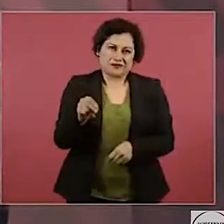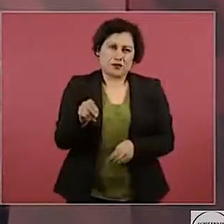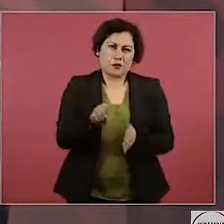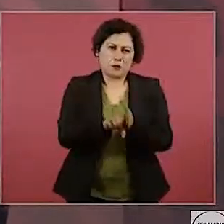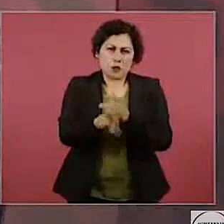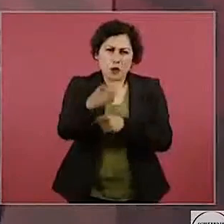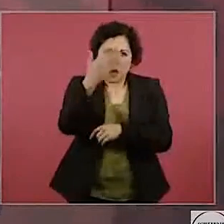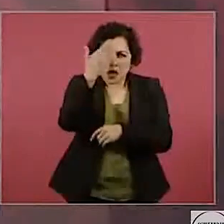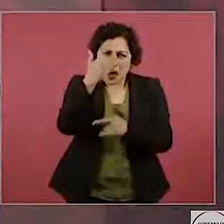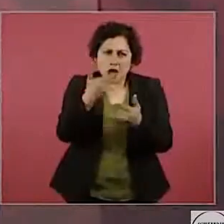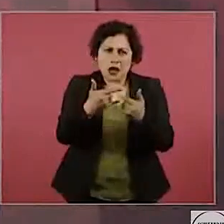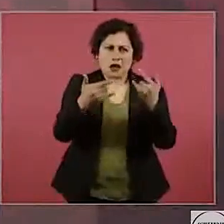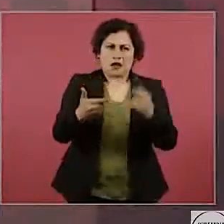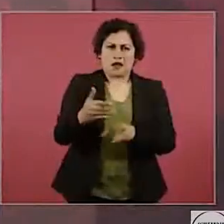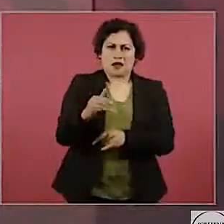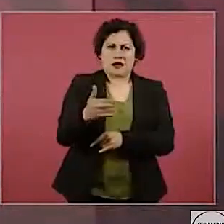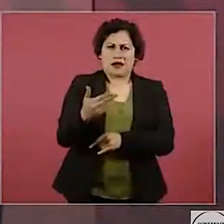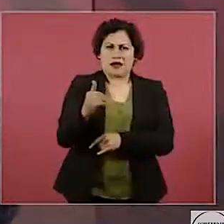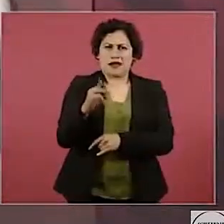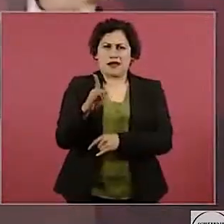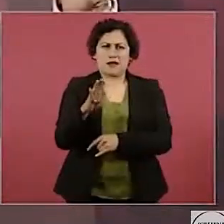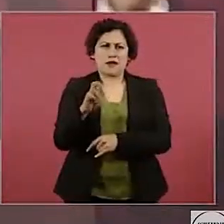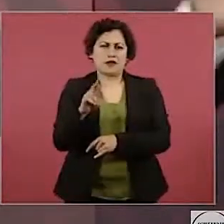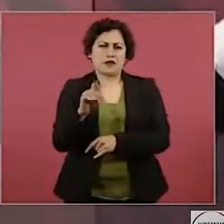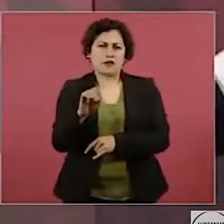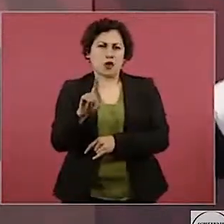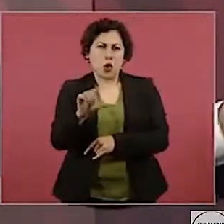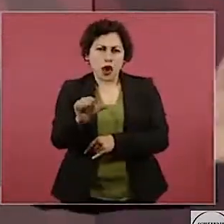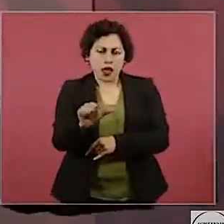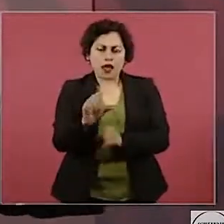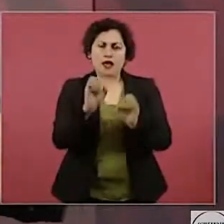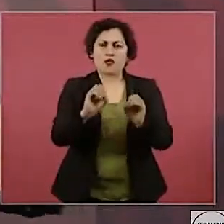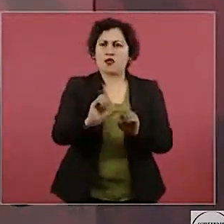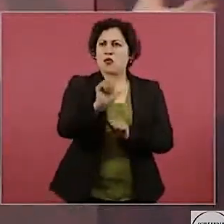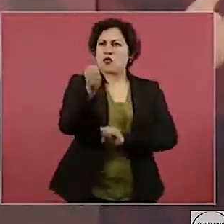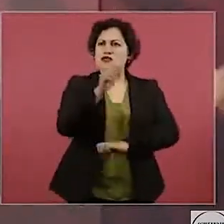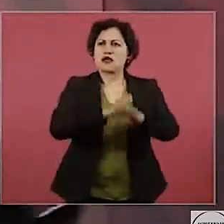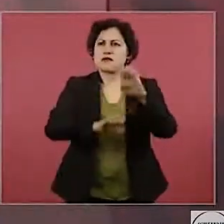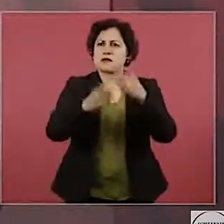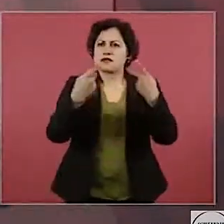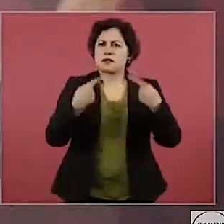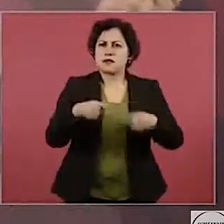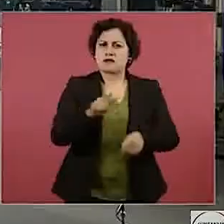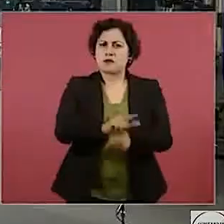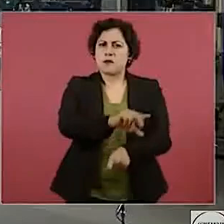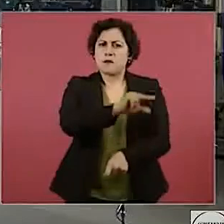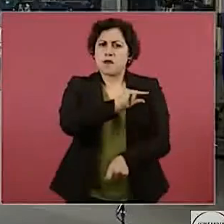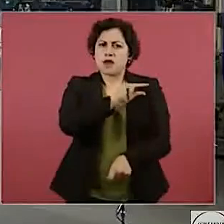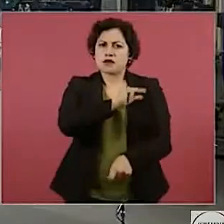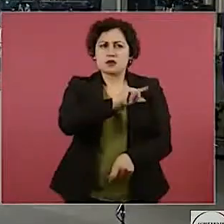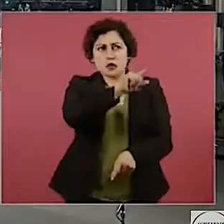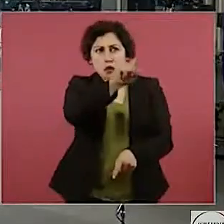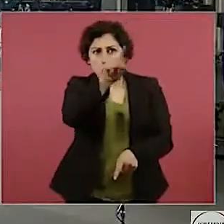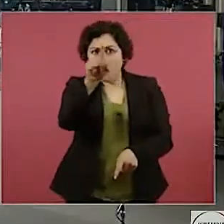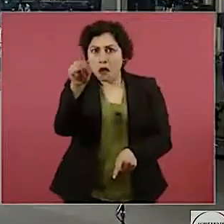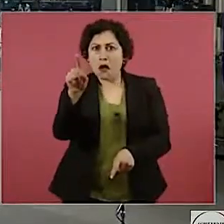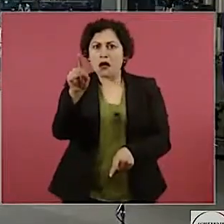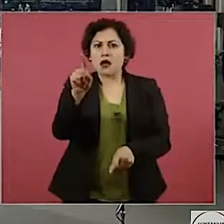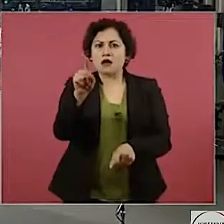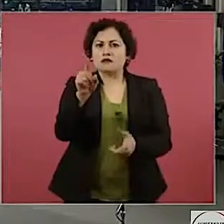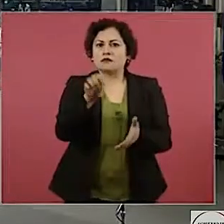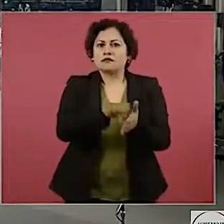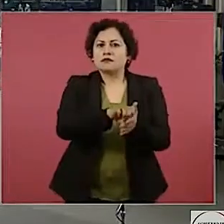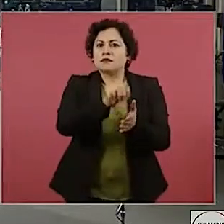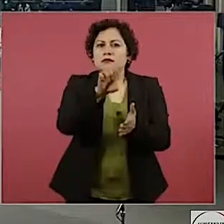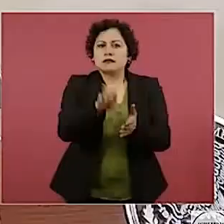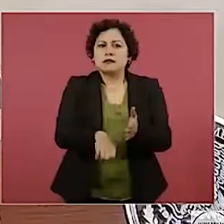o cualquier empresa particular que vienen del extranjero